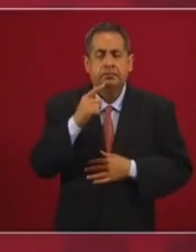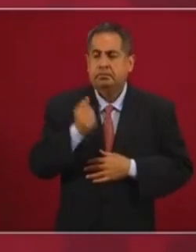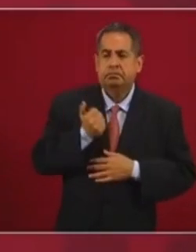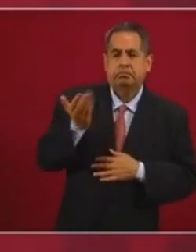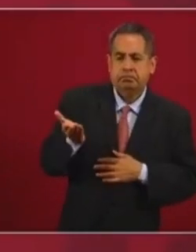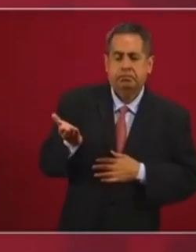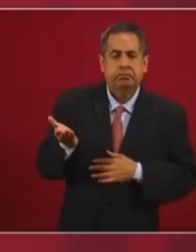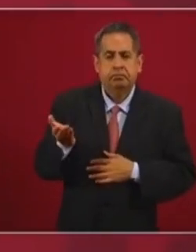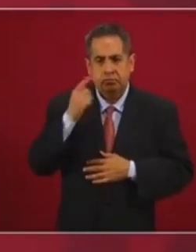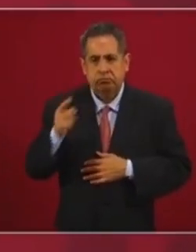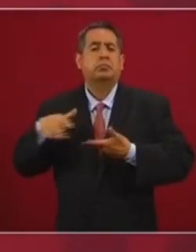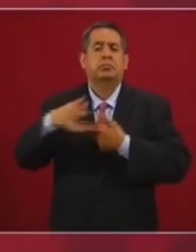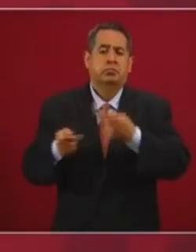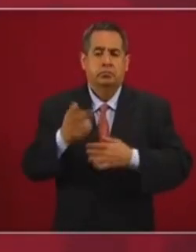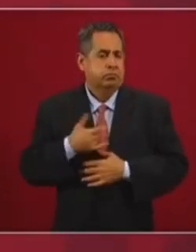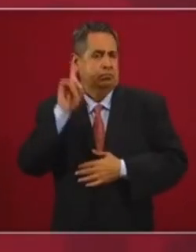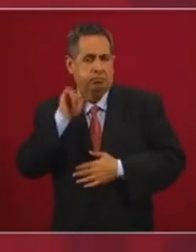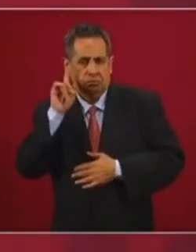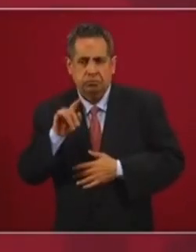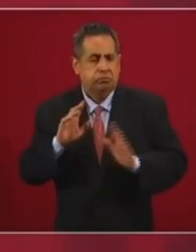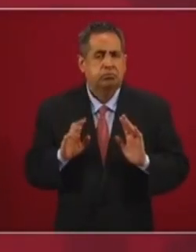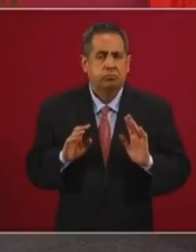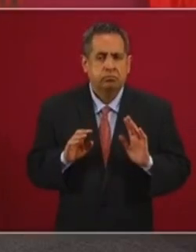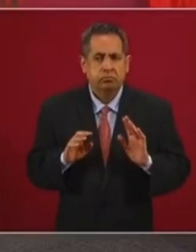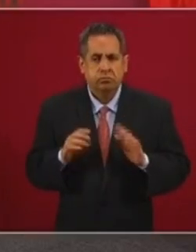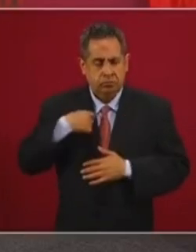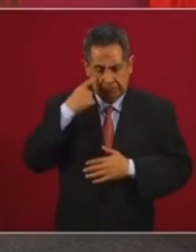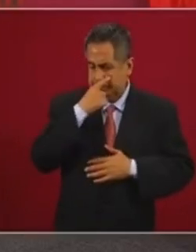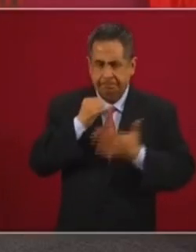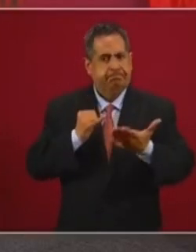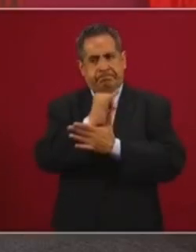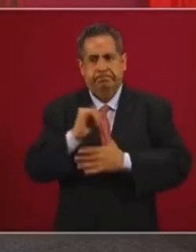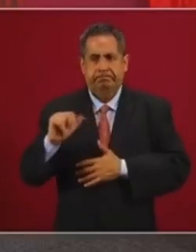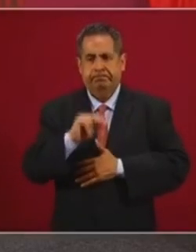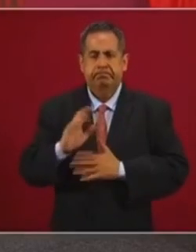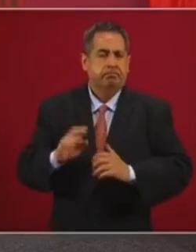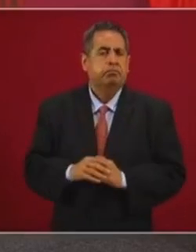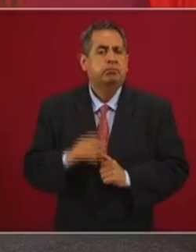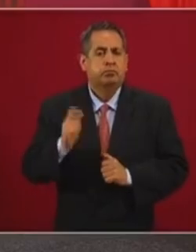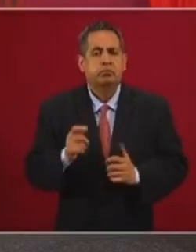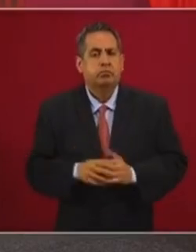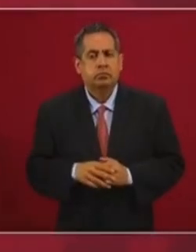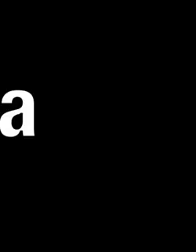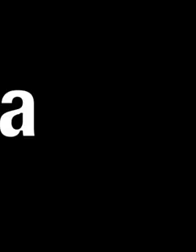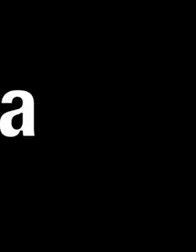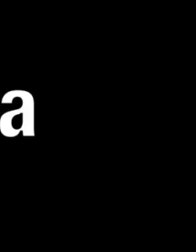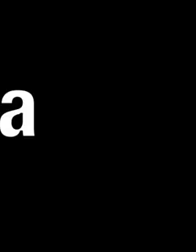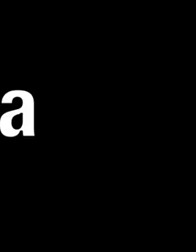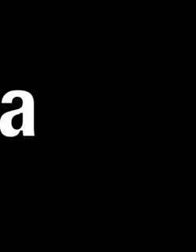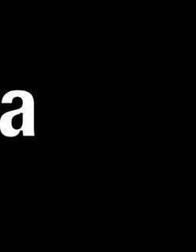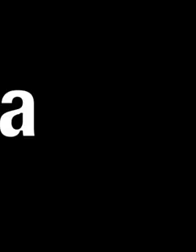solicitar la consulta. Mañana tomo la decisión de hacerlo.